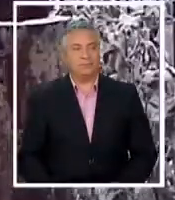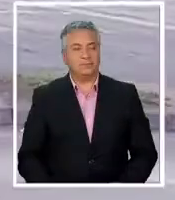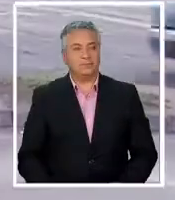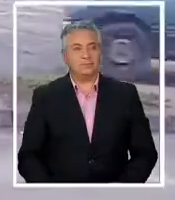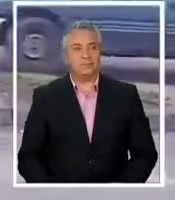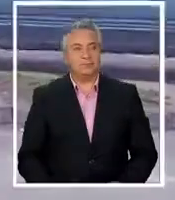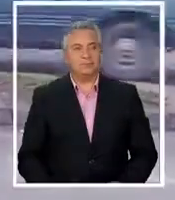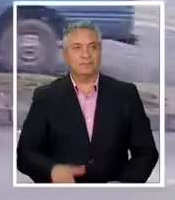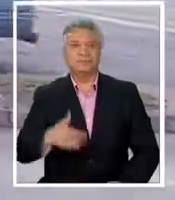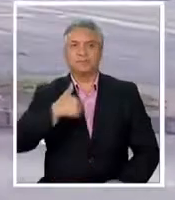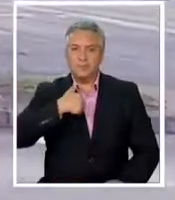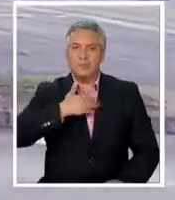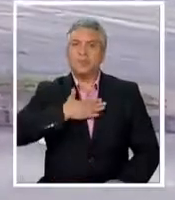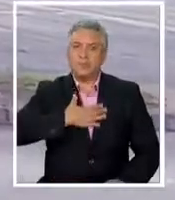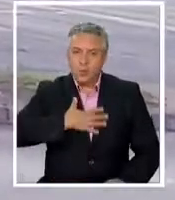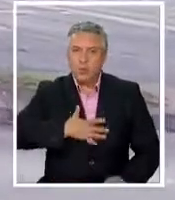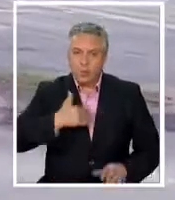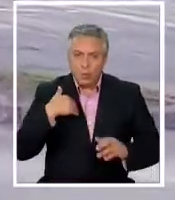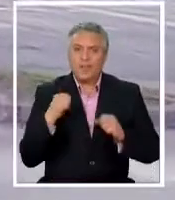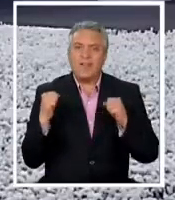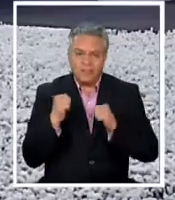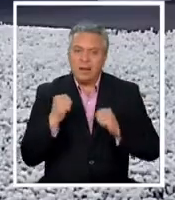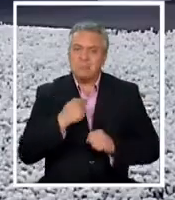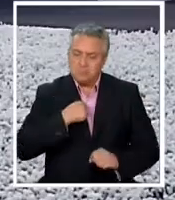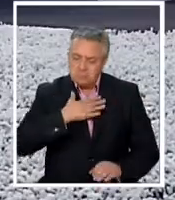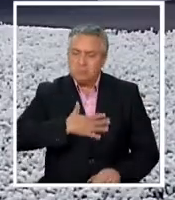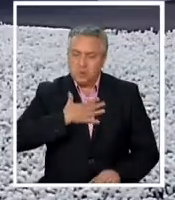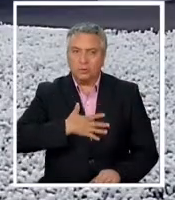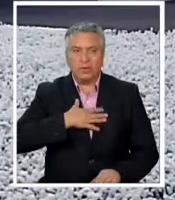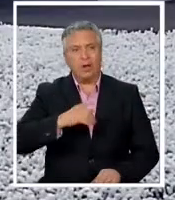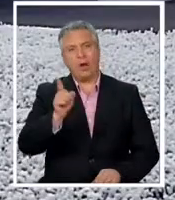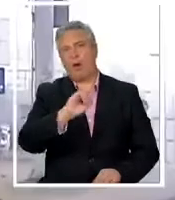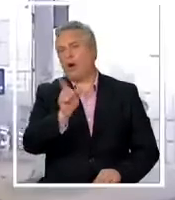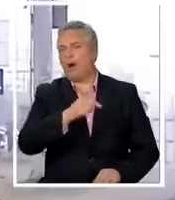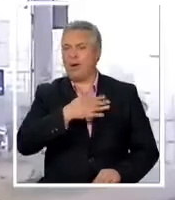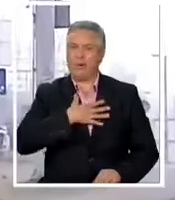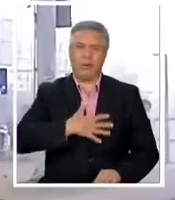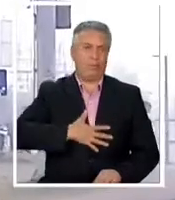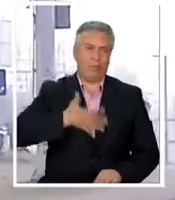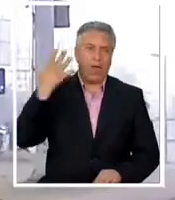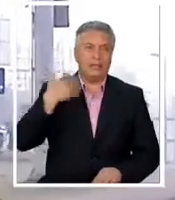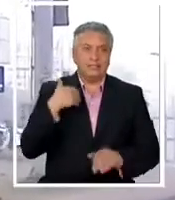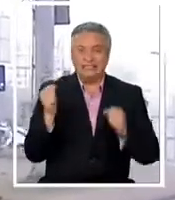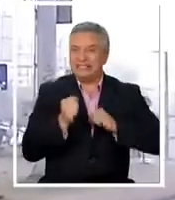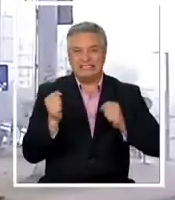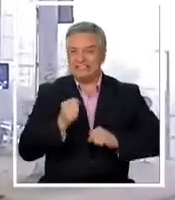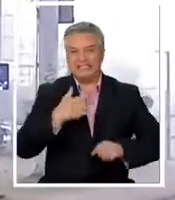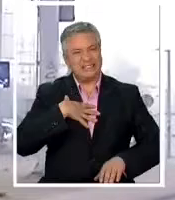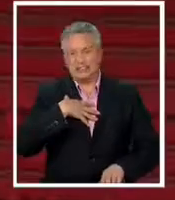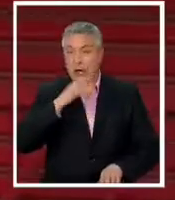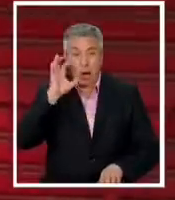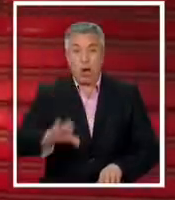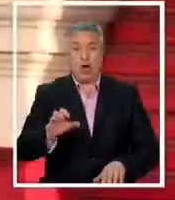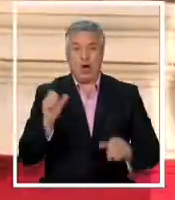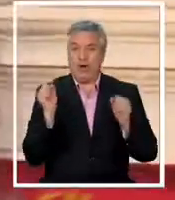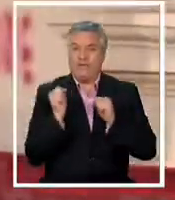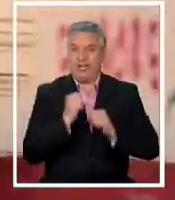A mí me gusta el invierno, me gusta el invierno, me encanta. No, yo prefiero el verano. Sufro, friolento y me carga el frío.